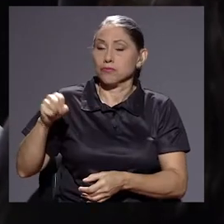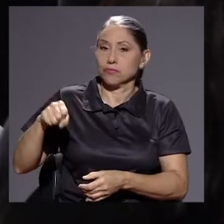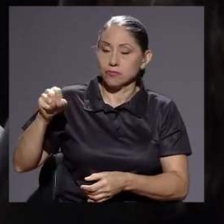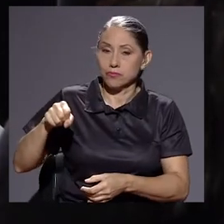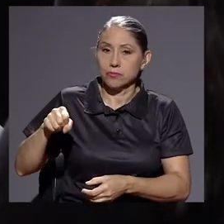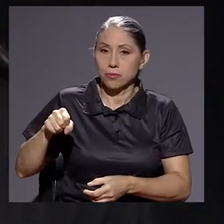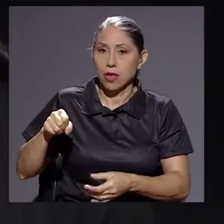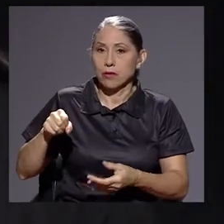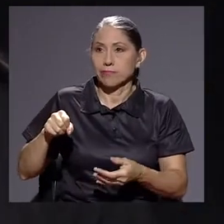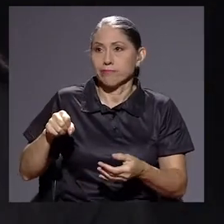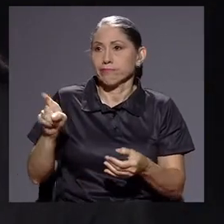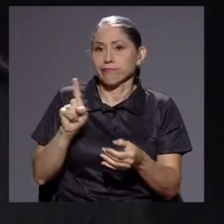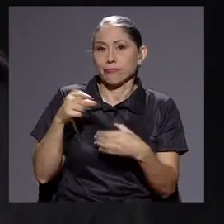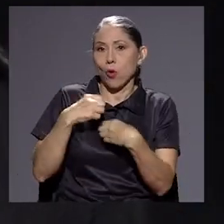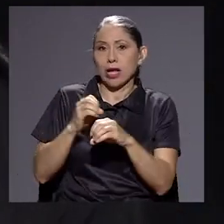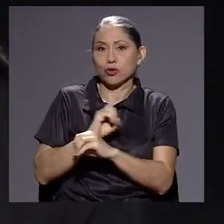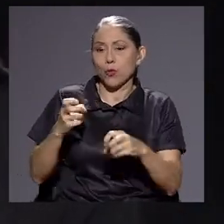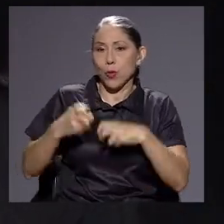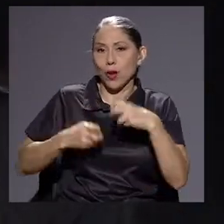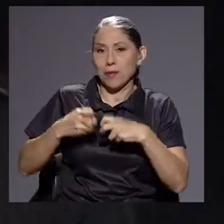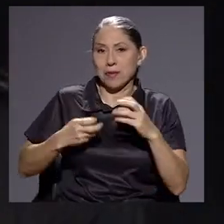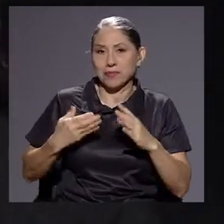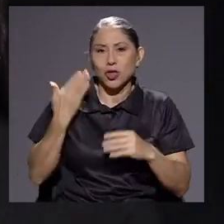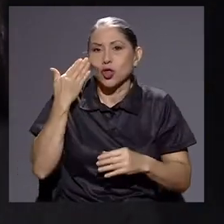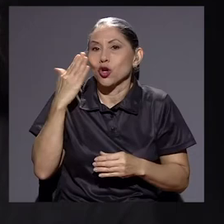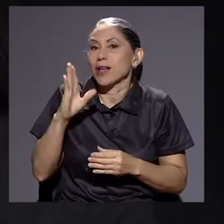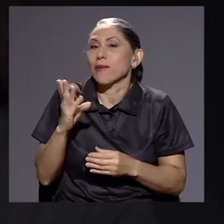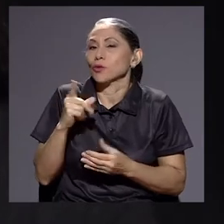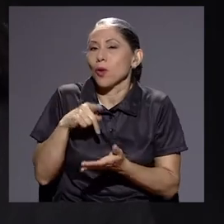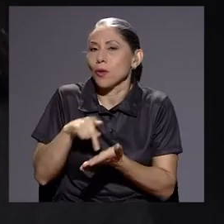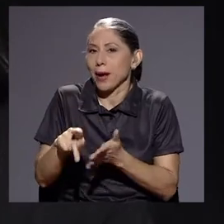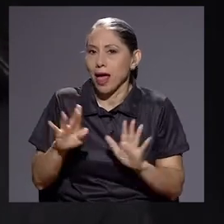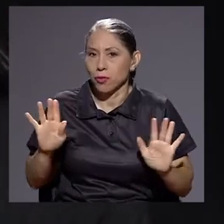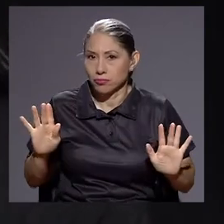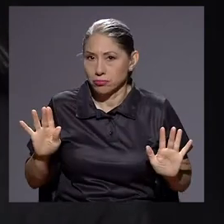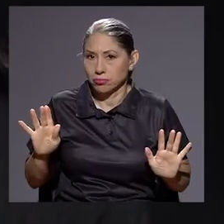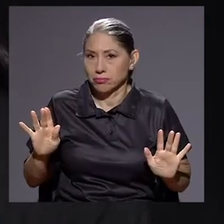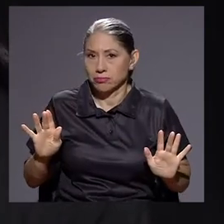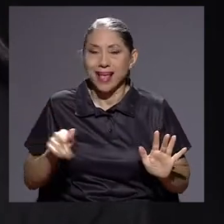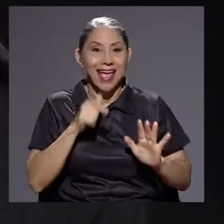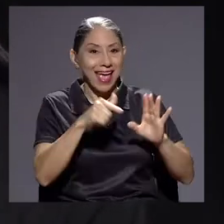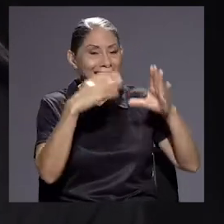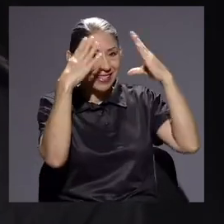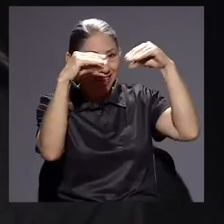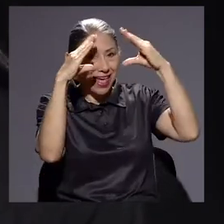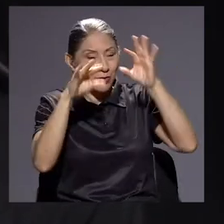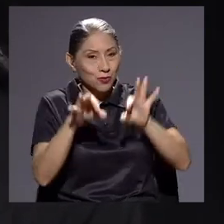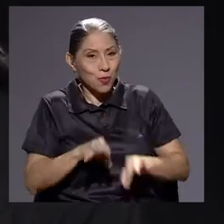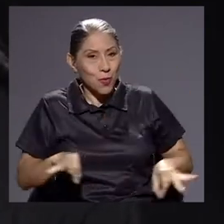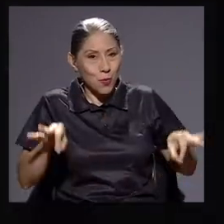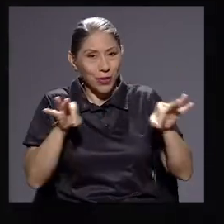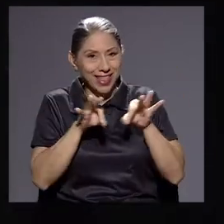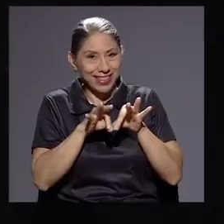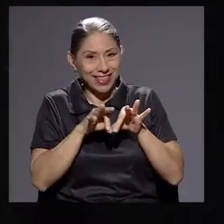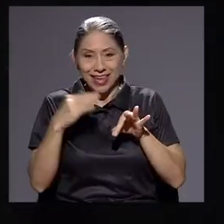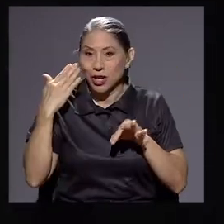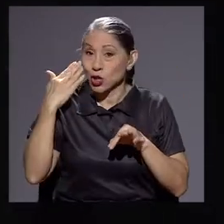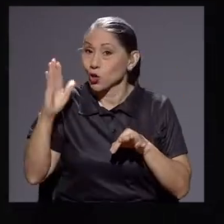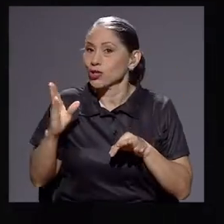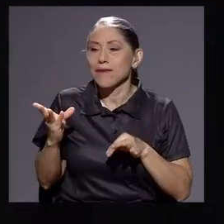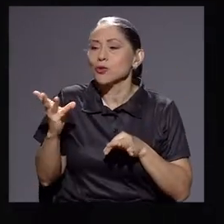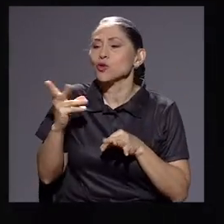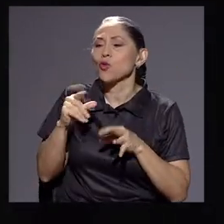No han hecho problemas, digamos. No sabemos cuánto han pagado, tengámoslo claro. Ese dato es muy importante. No sabemos cuánto han pagado.